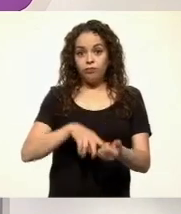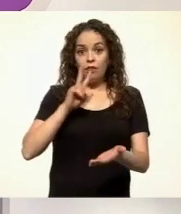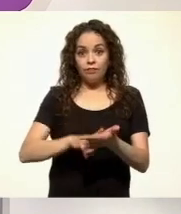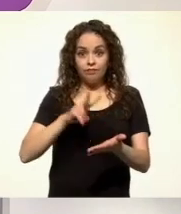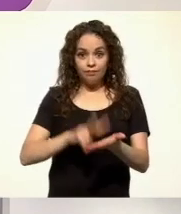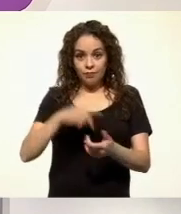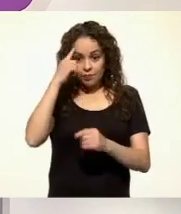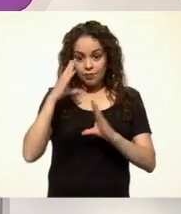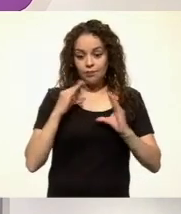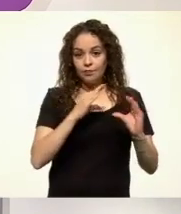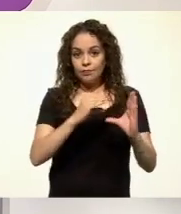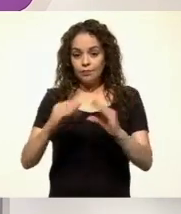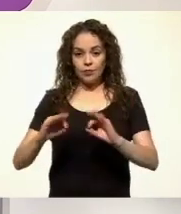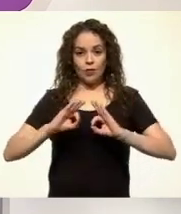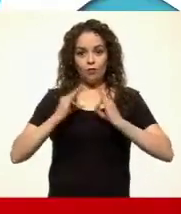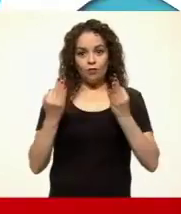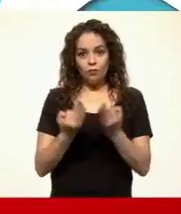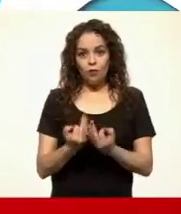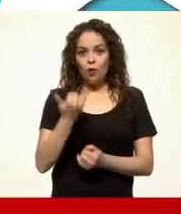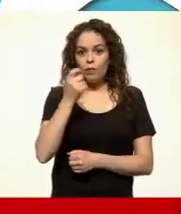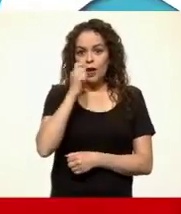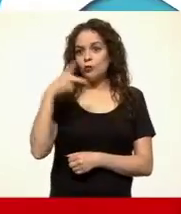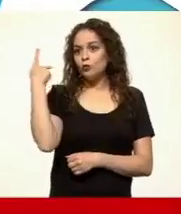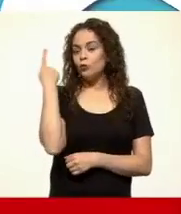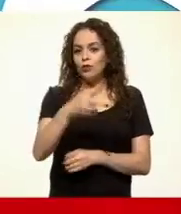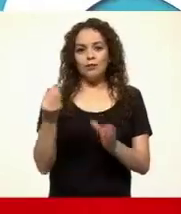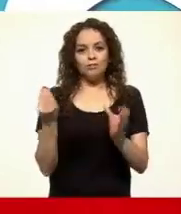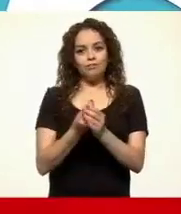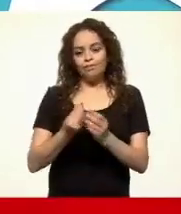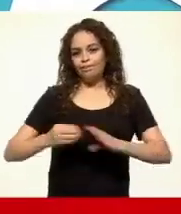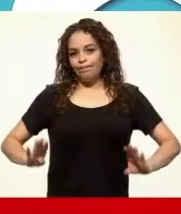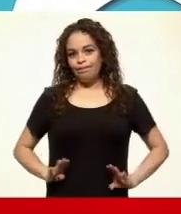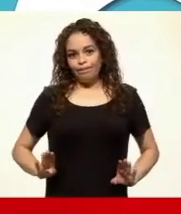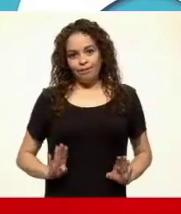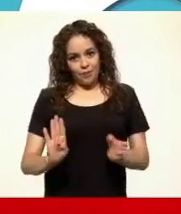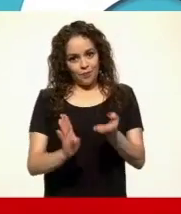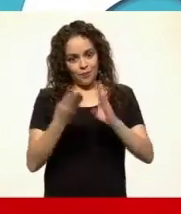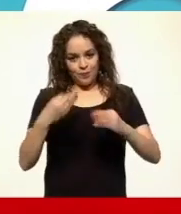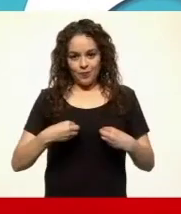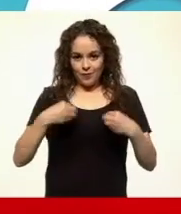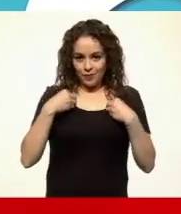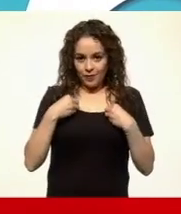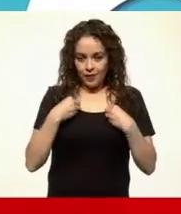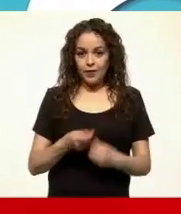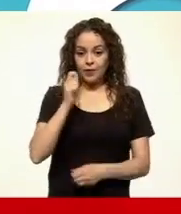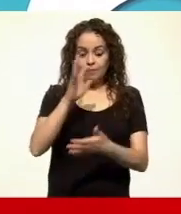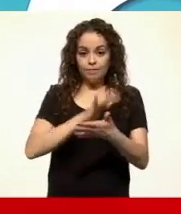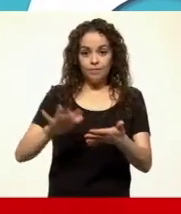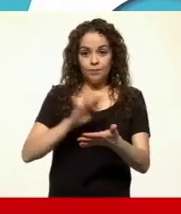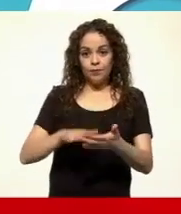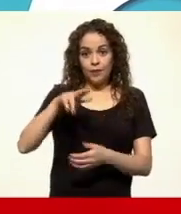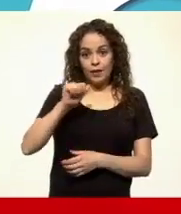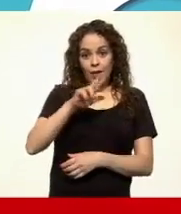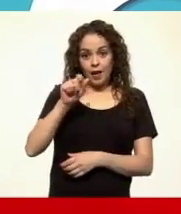forma y sentido a sus mundos. Por ello, la narrativa oral es una forma de cuidar nuestros